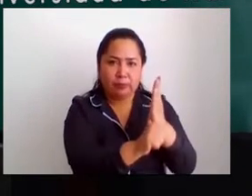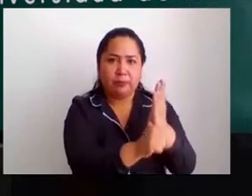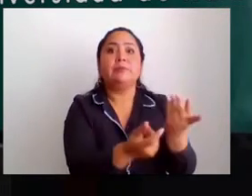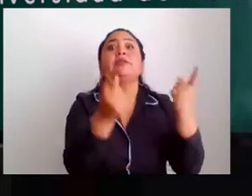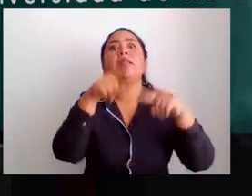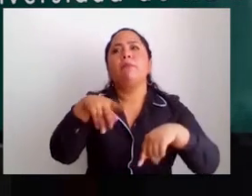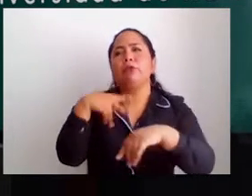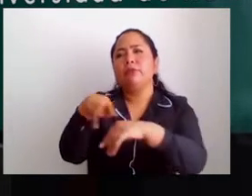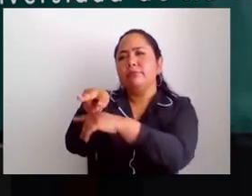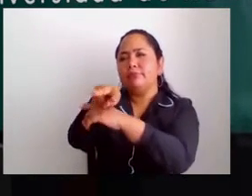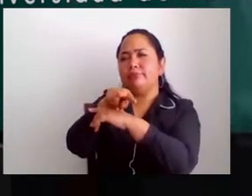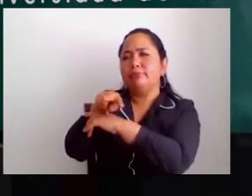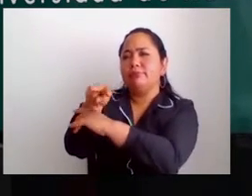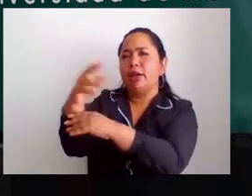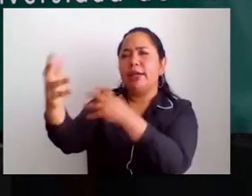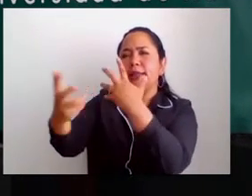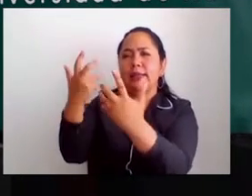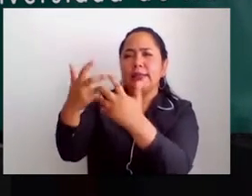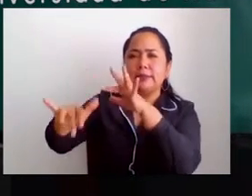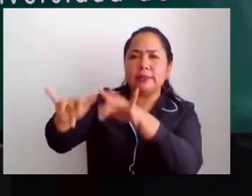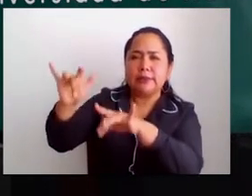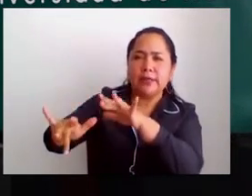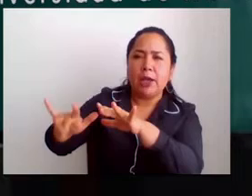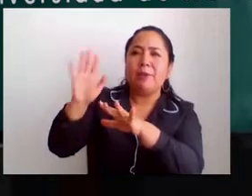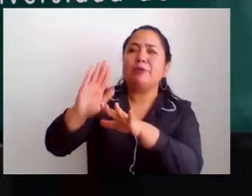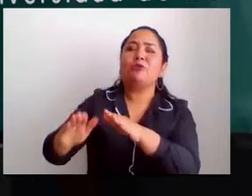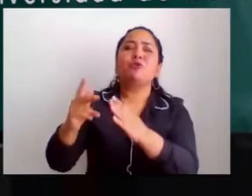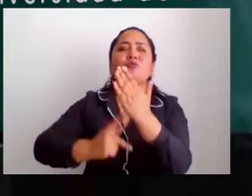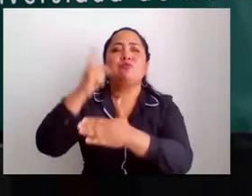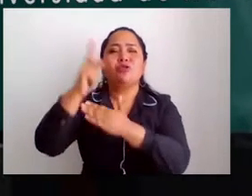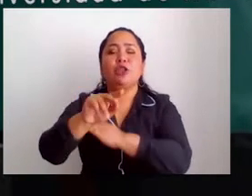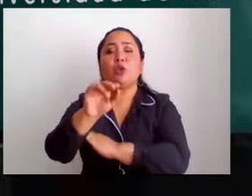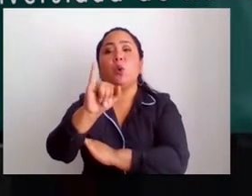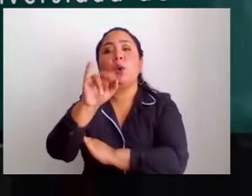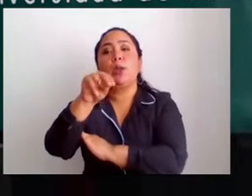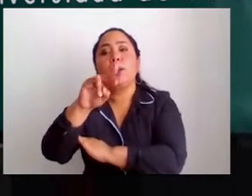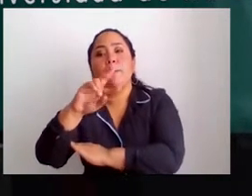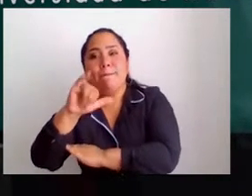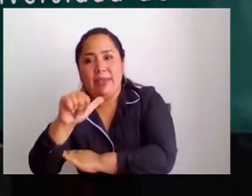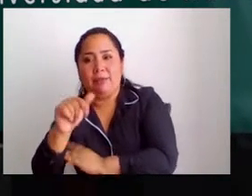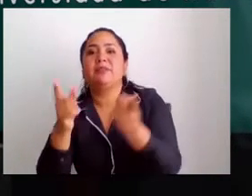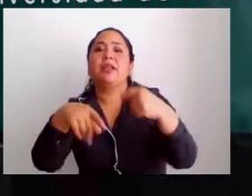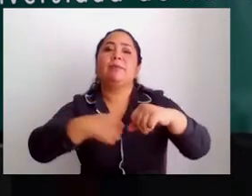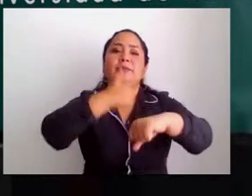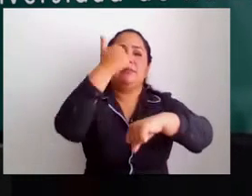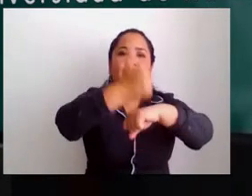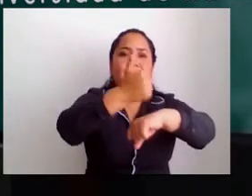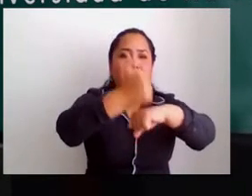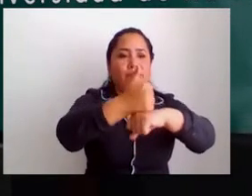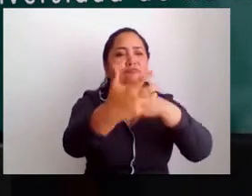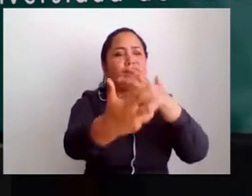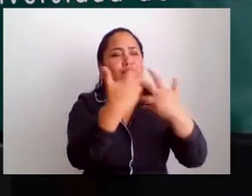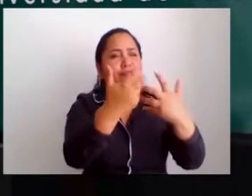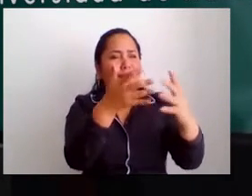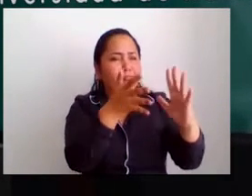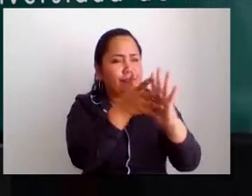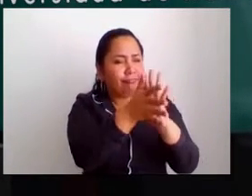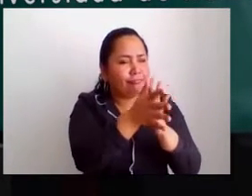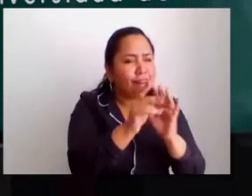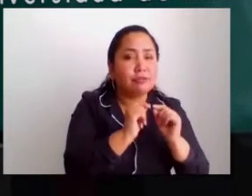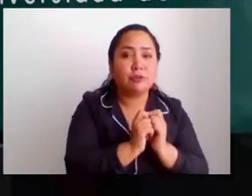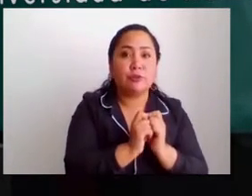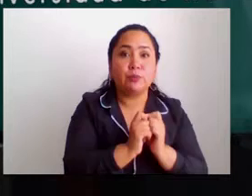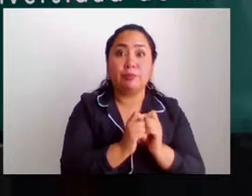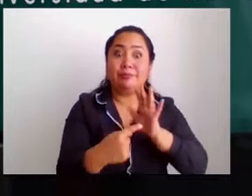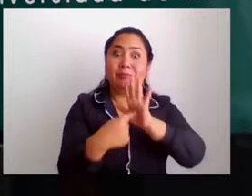sistemas en proyectos de interventoría con el INVIAS y también jefe de sistemas. Una vez dado a conocer